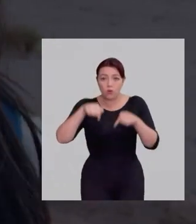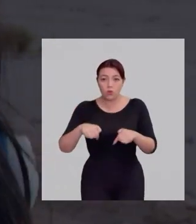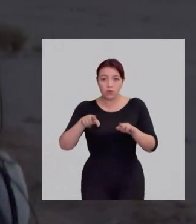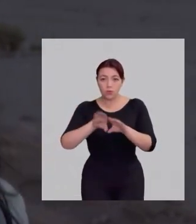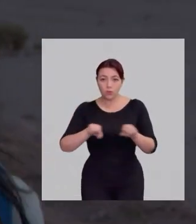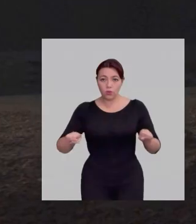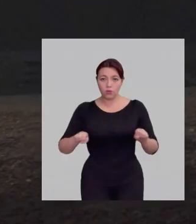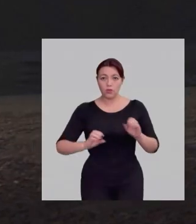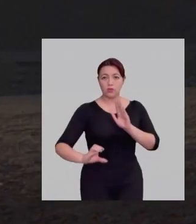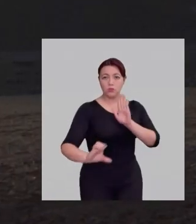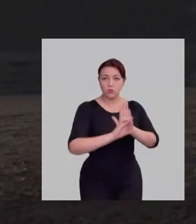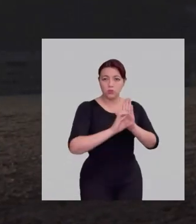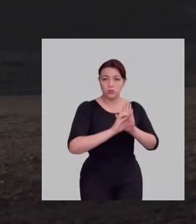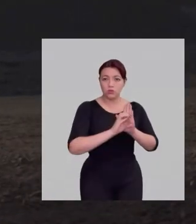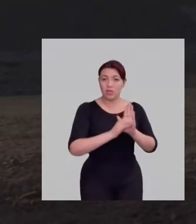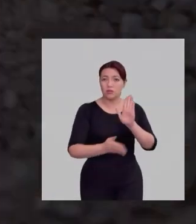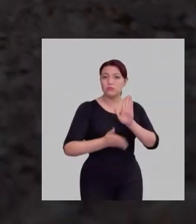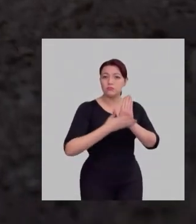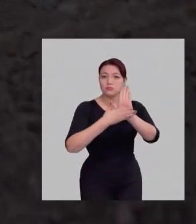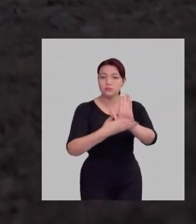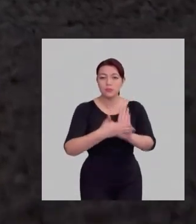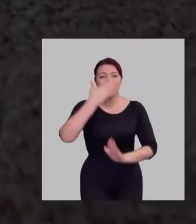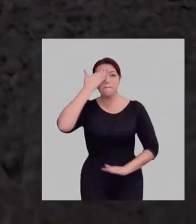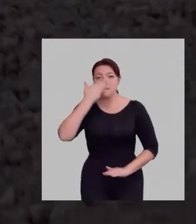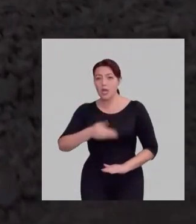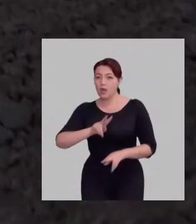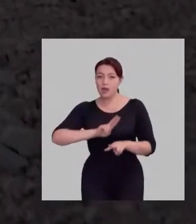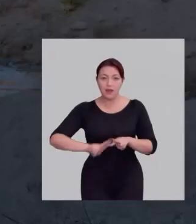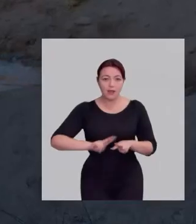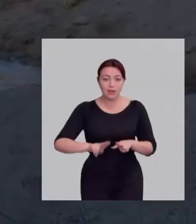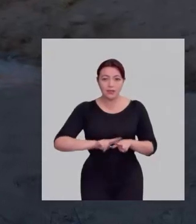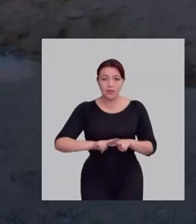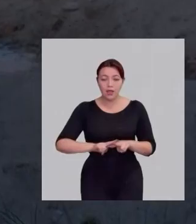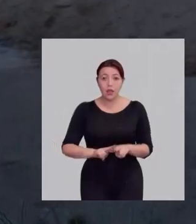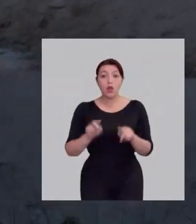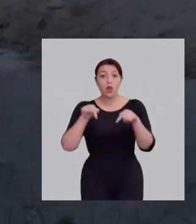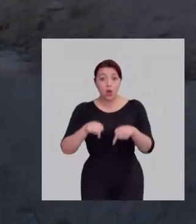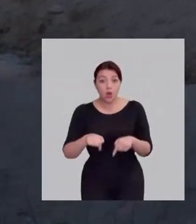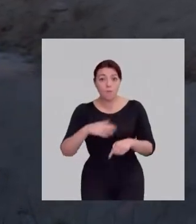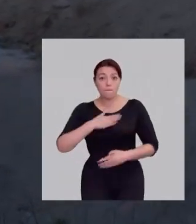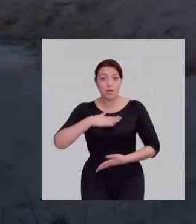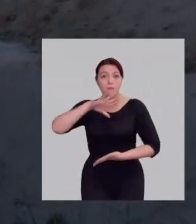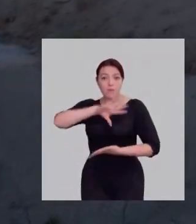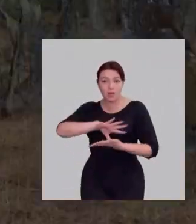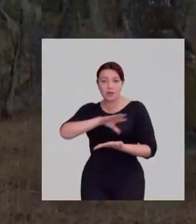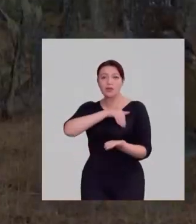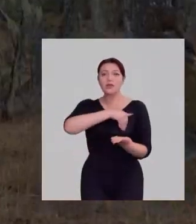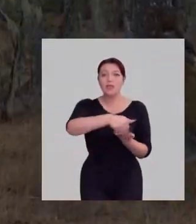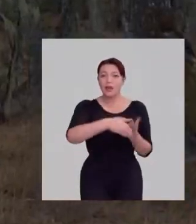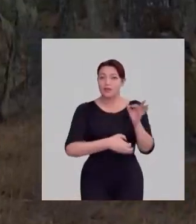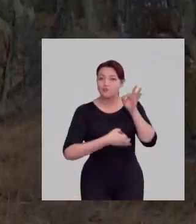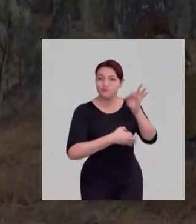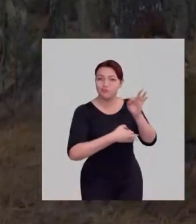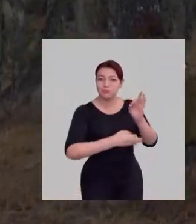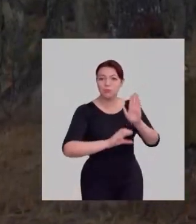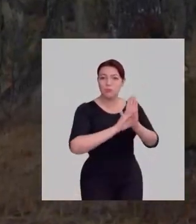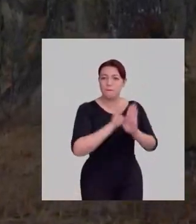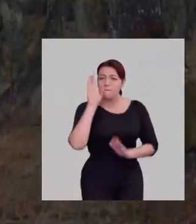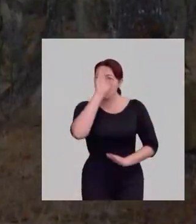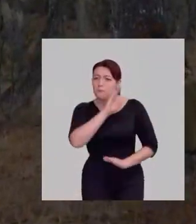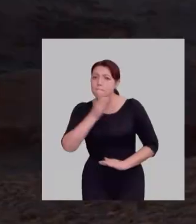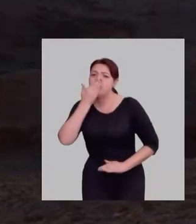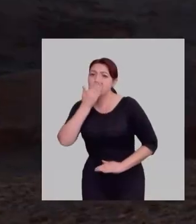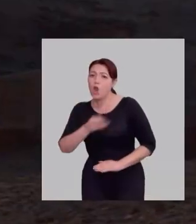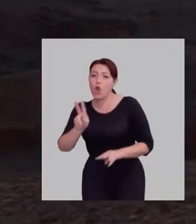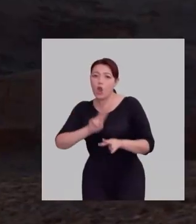acuerdo es que la constitución que nos proponen quedó mal hecha. Por eso sé que mi país va a rechazar ese texto. Buscando a uno